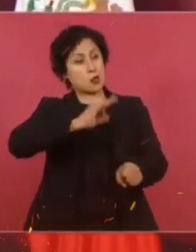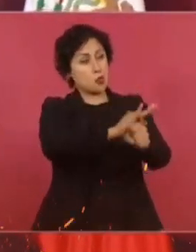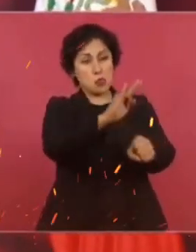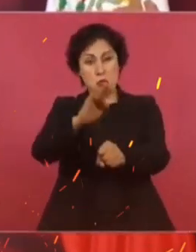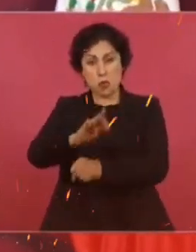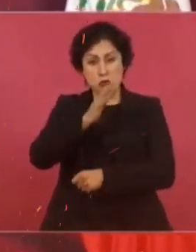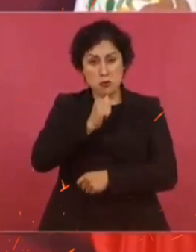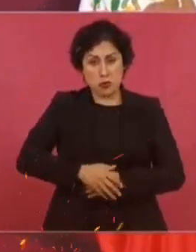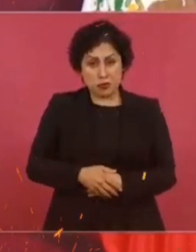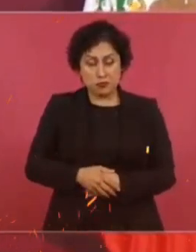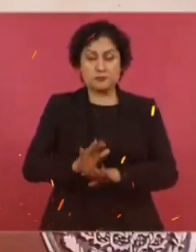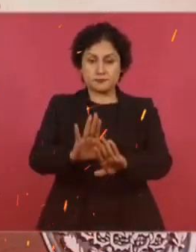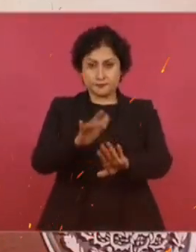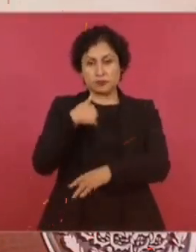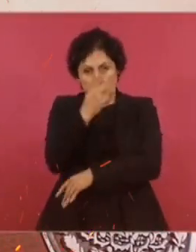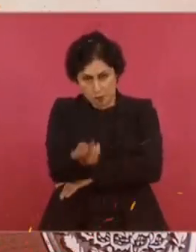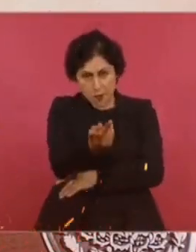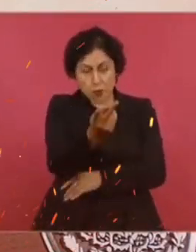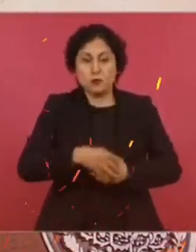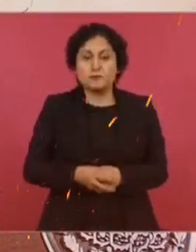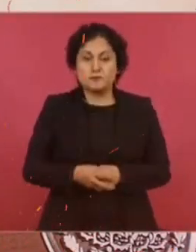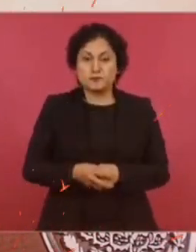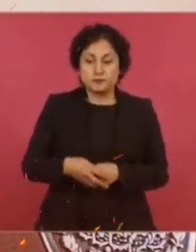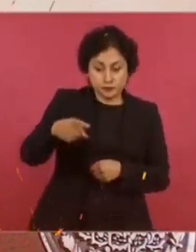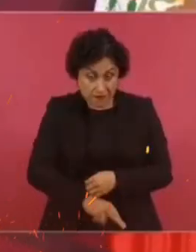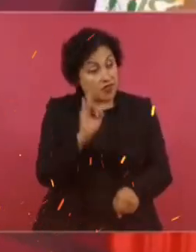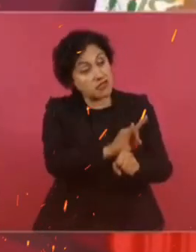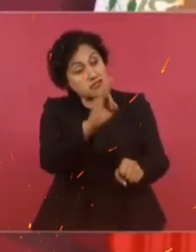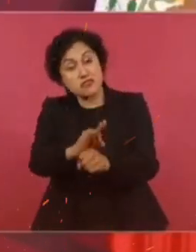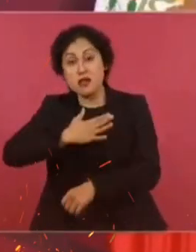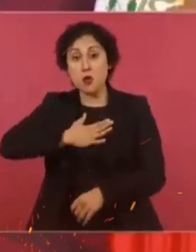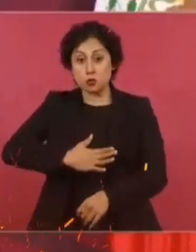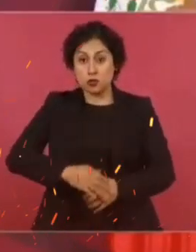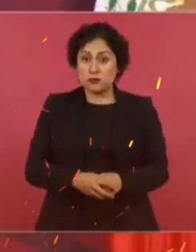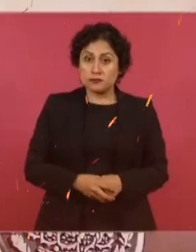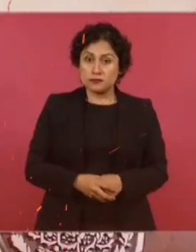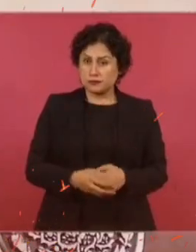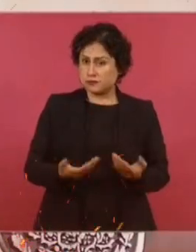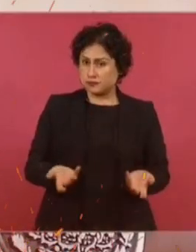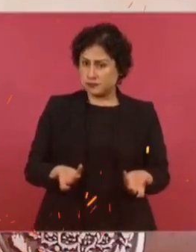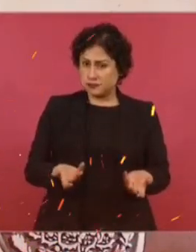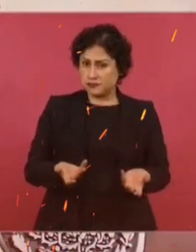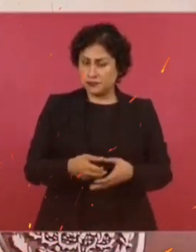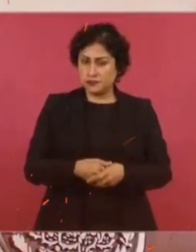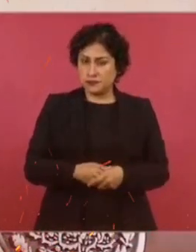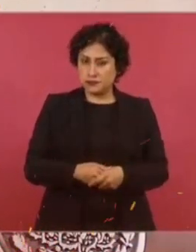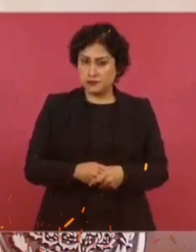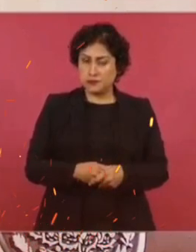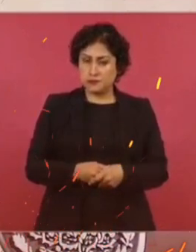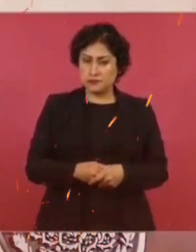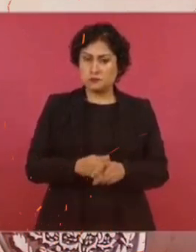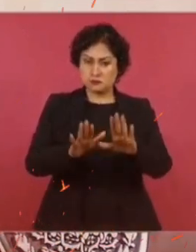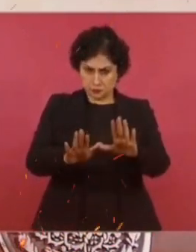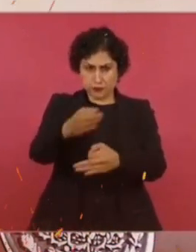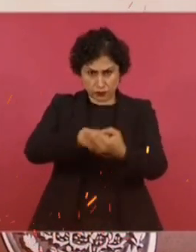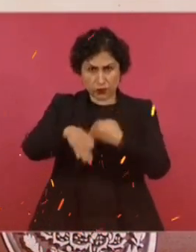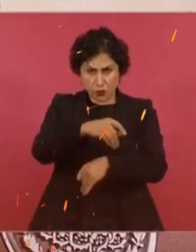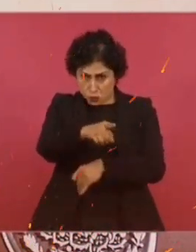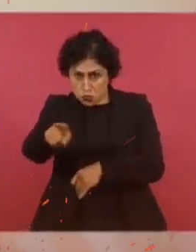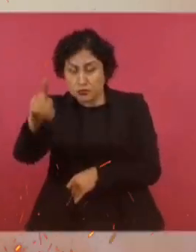¿creen sinceramente que ellos imparten justicia? ¿Por qué no? Va a ser un análisis.